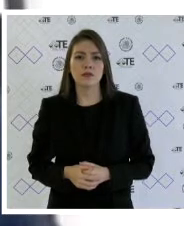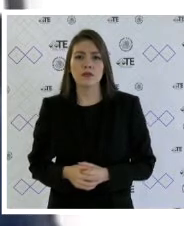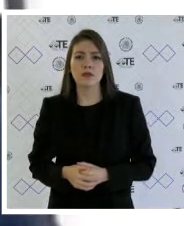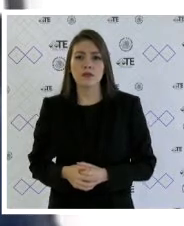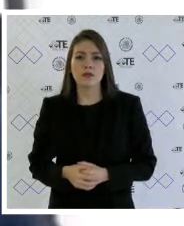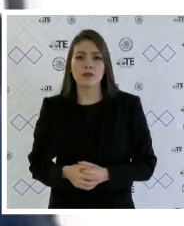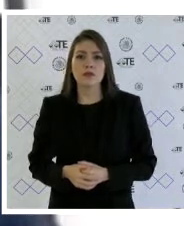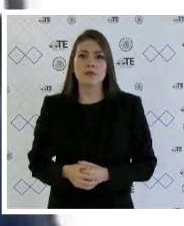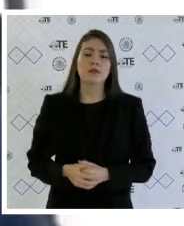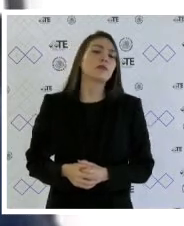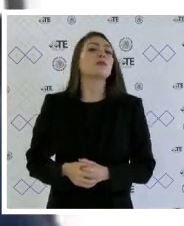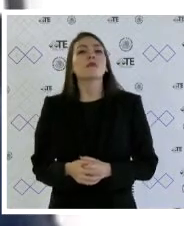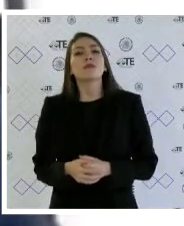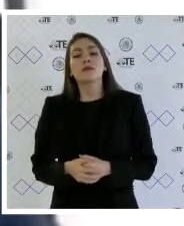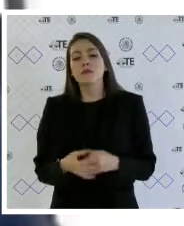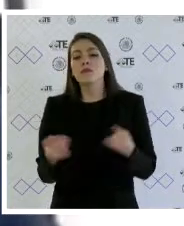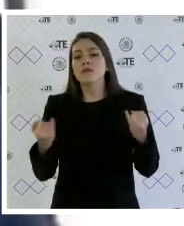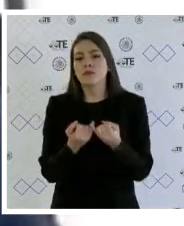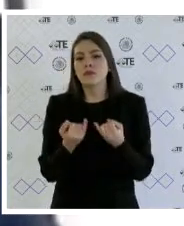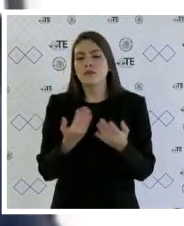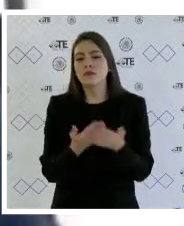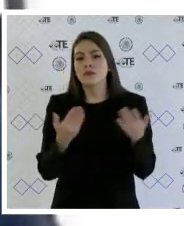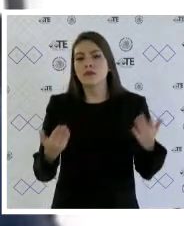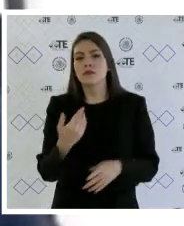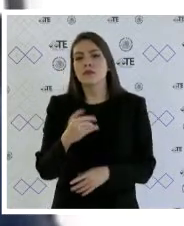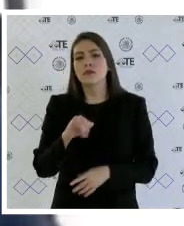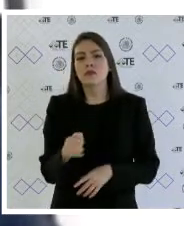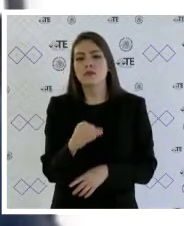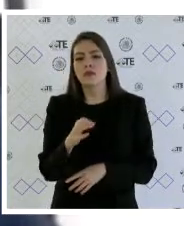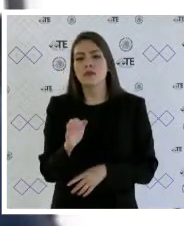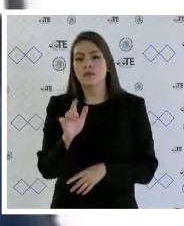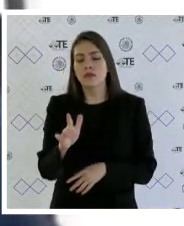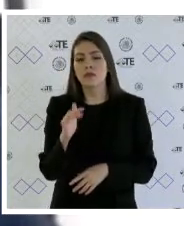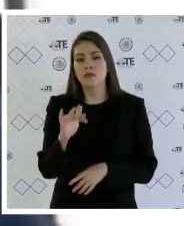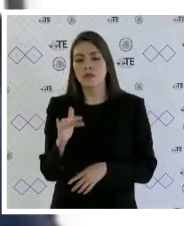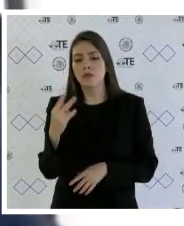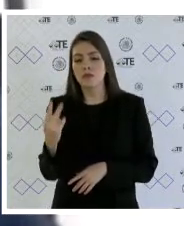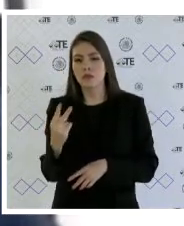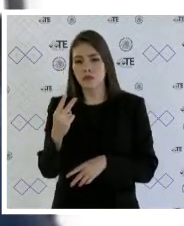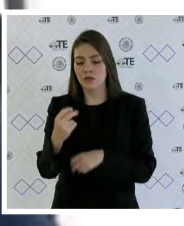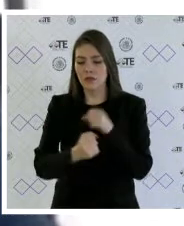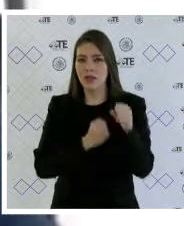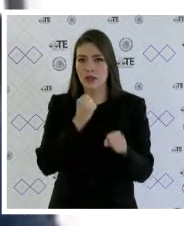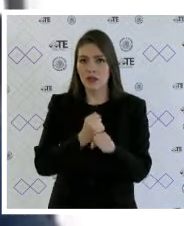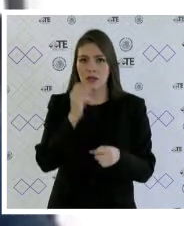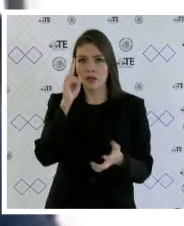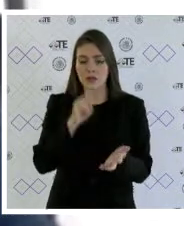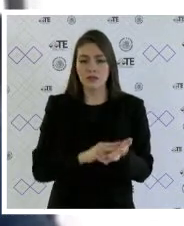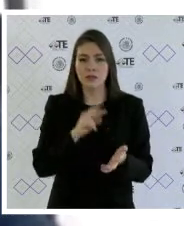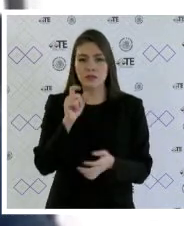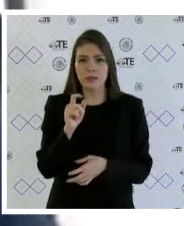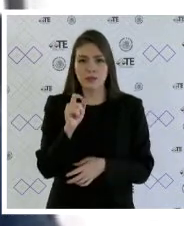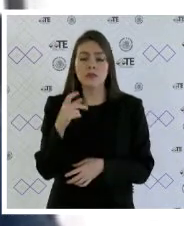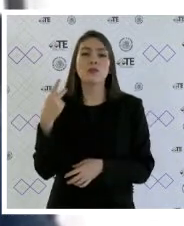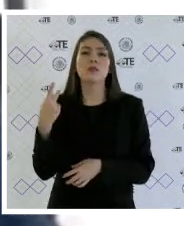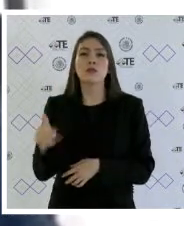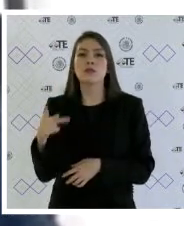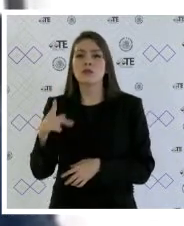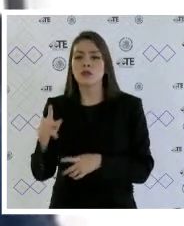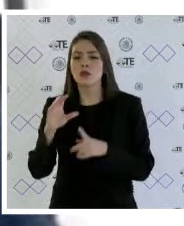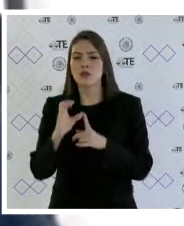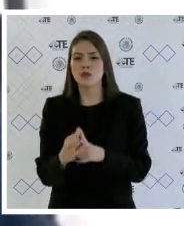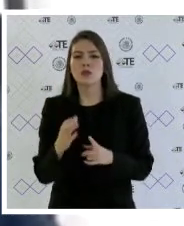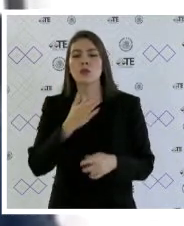Ahora doy cuenta con el juicio de la ciudadanía 53 de este año, prohibido para controvertir la resolución de la Comisión de Justicia del Consejo Nacional